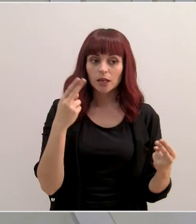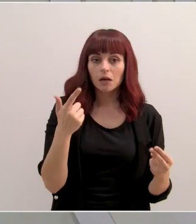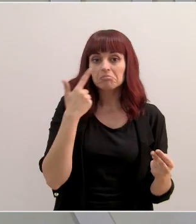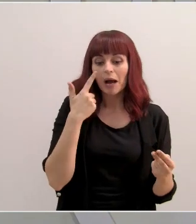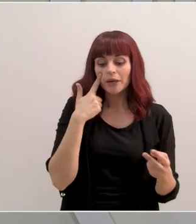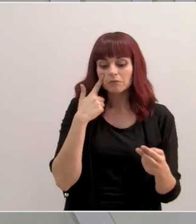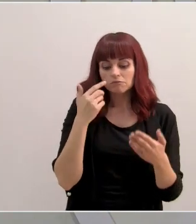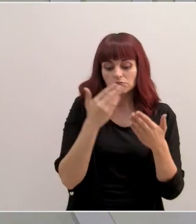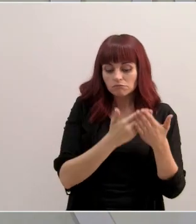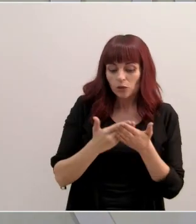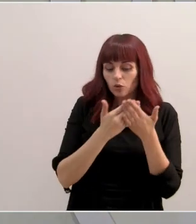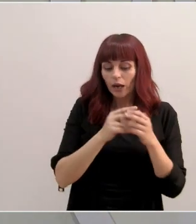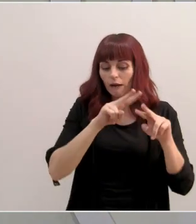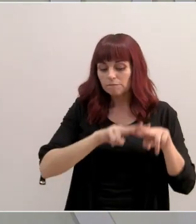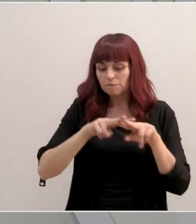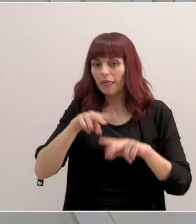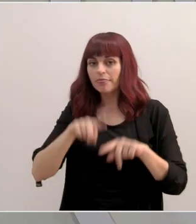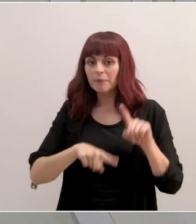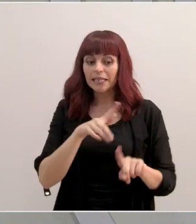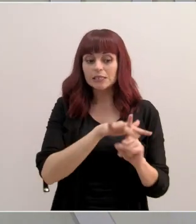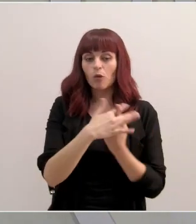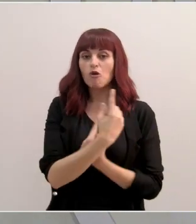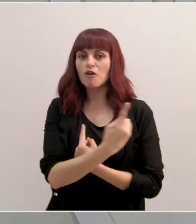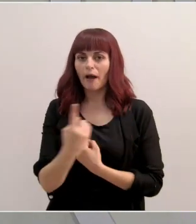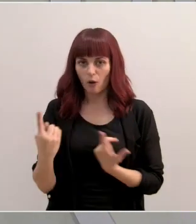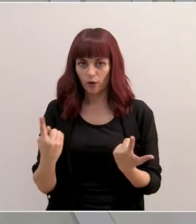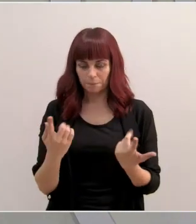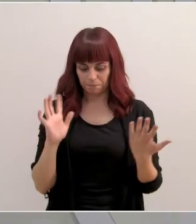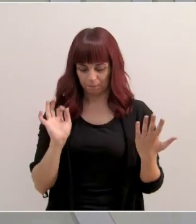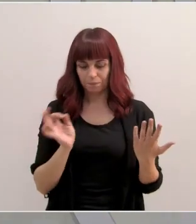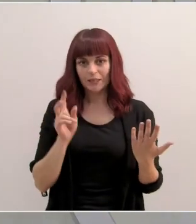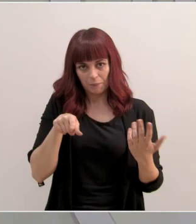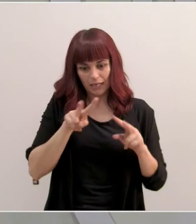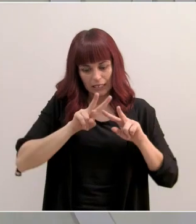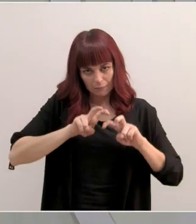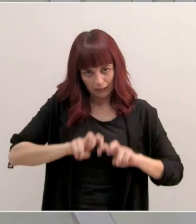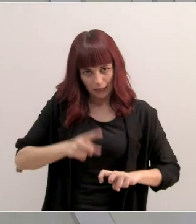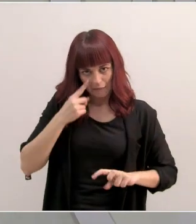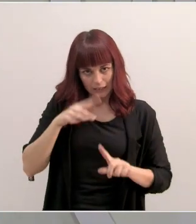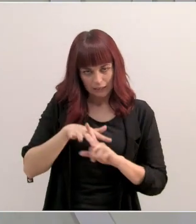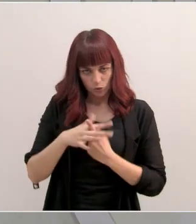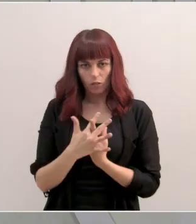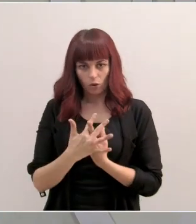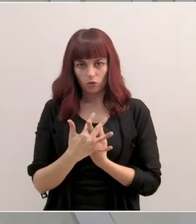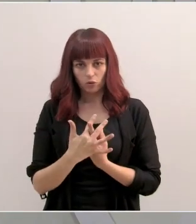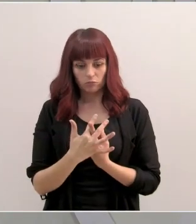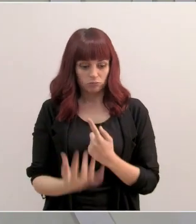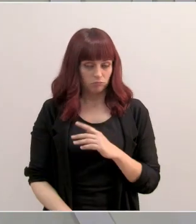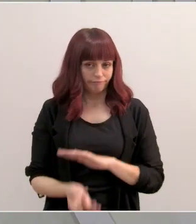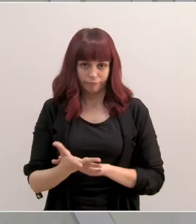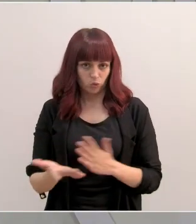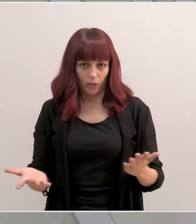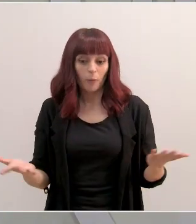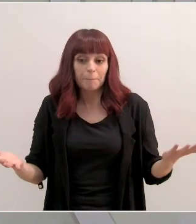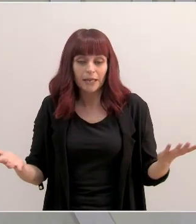y valorará cada caso concreto. Lo cierto y verdad es que, bueno, se investigará las situaciones que han surgido,